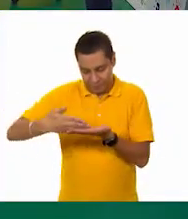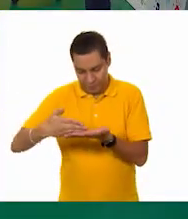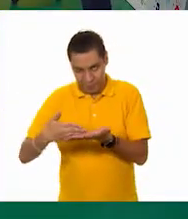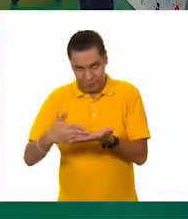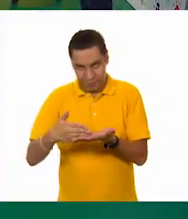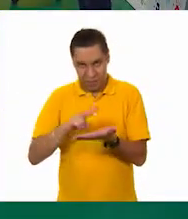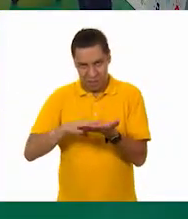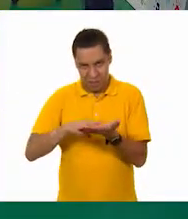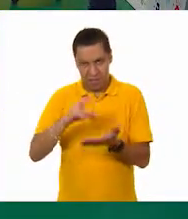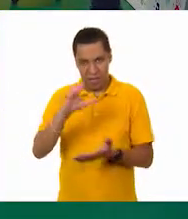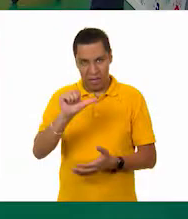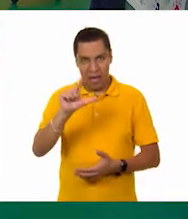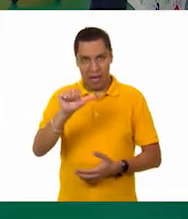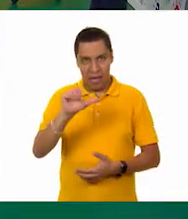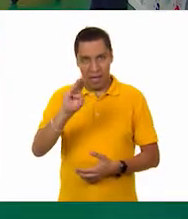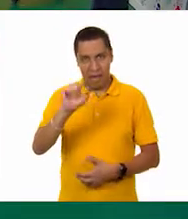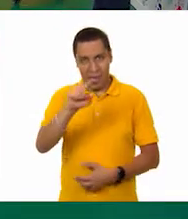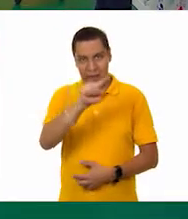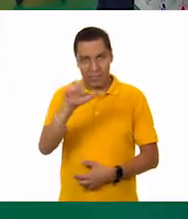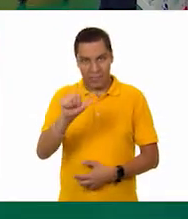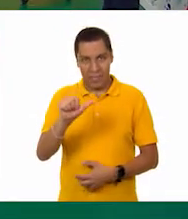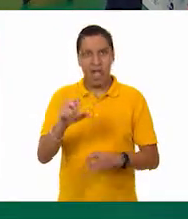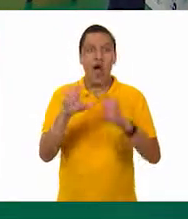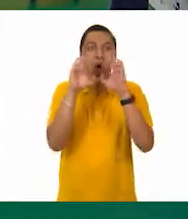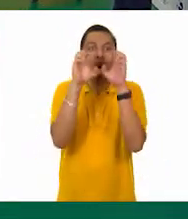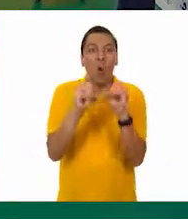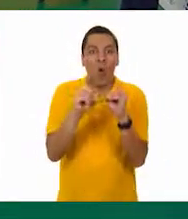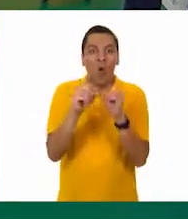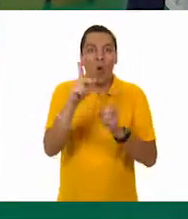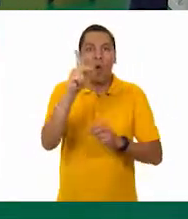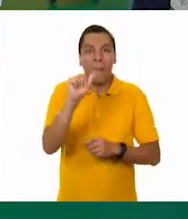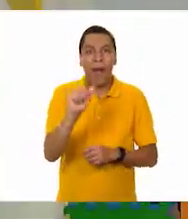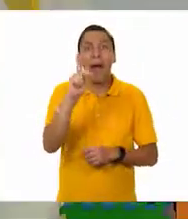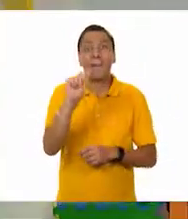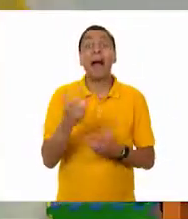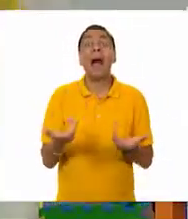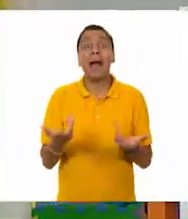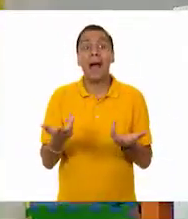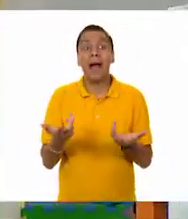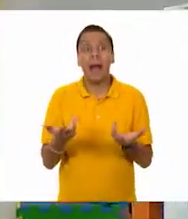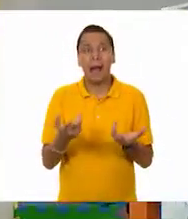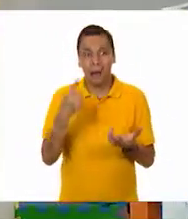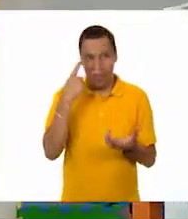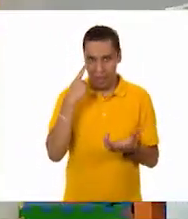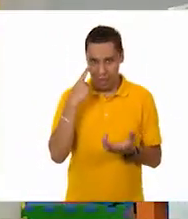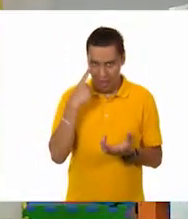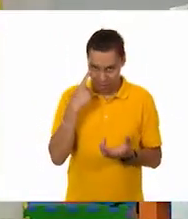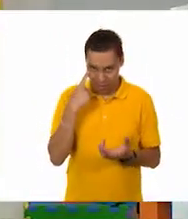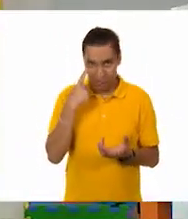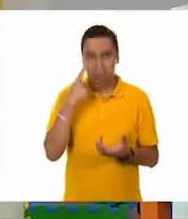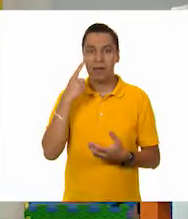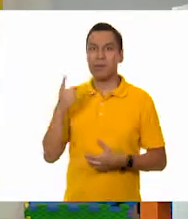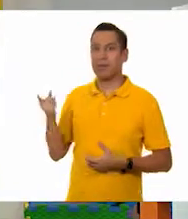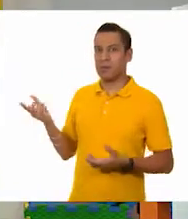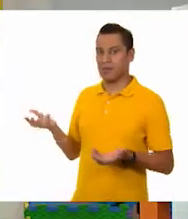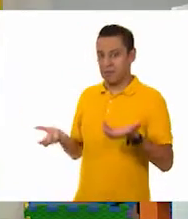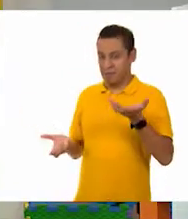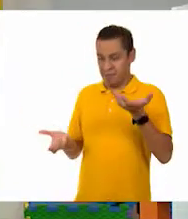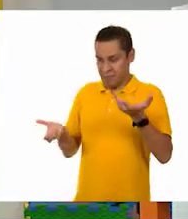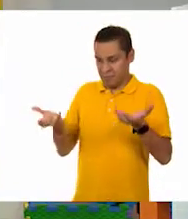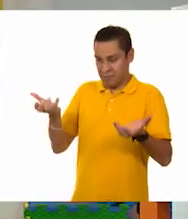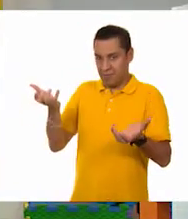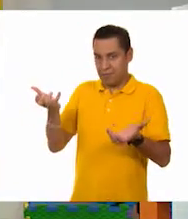Vamos a ver. A ver. Ah, y es que esta calabaza está un poco más grande y un poco más pesada.